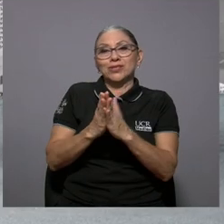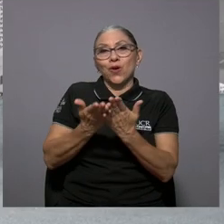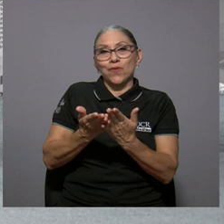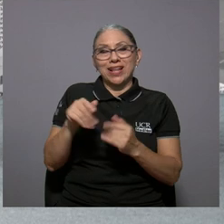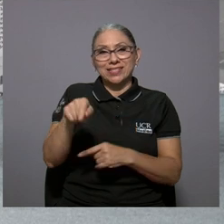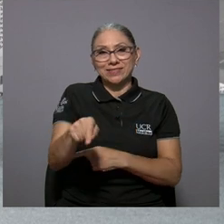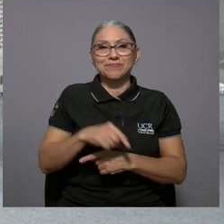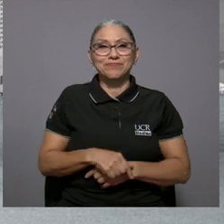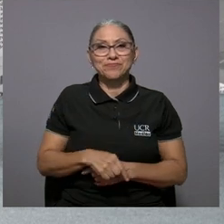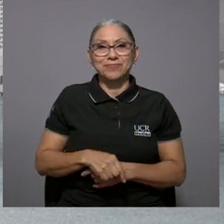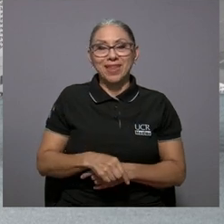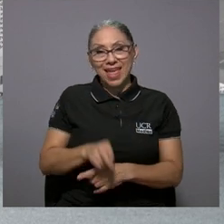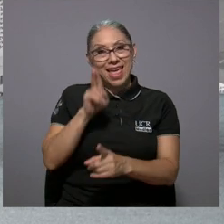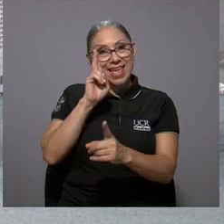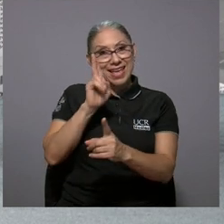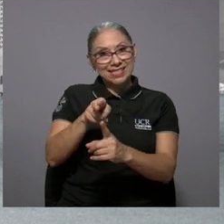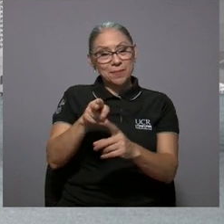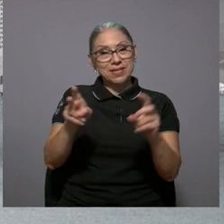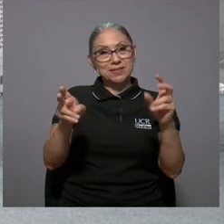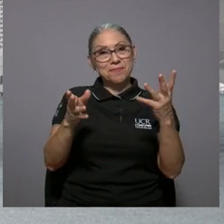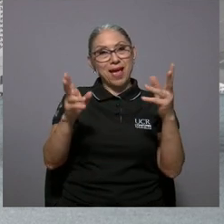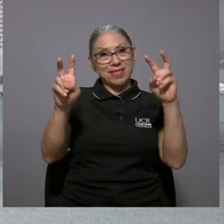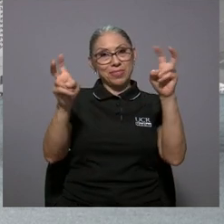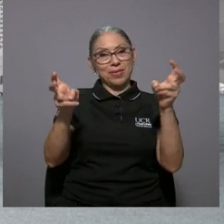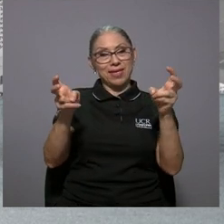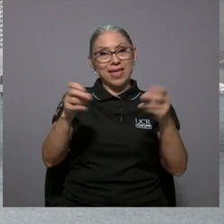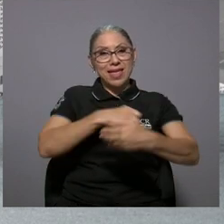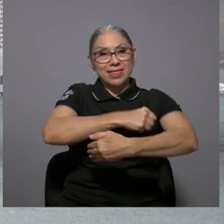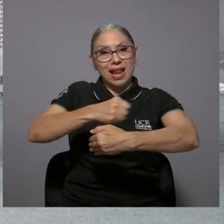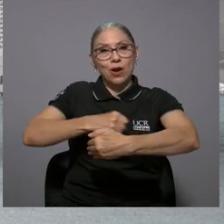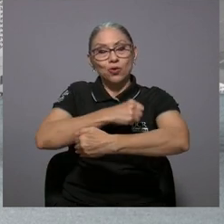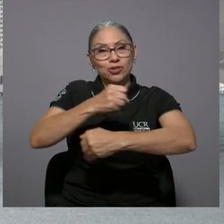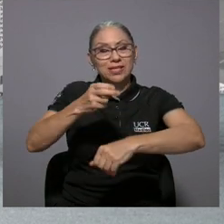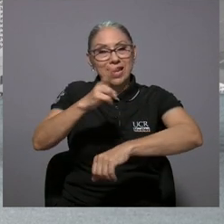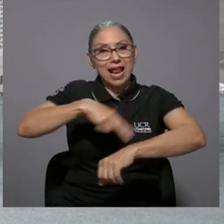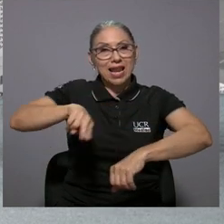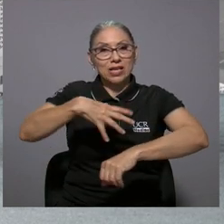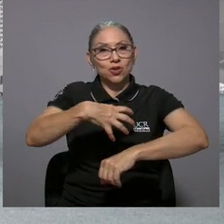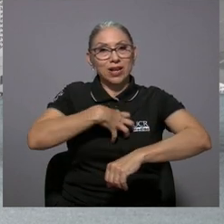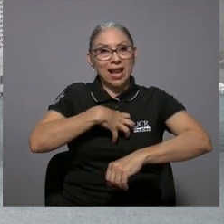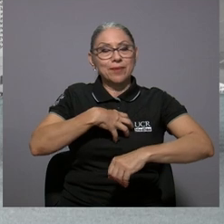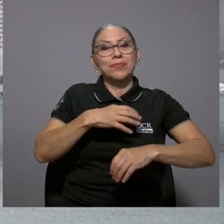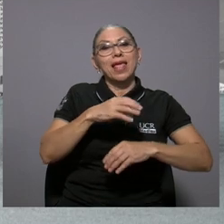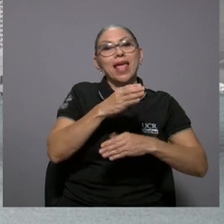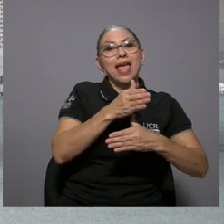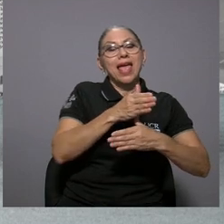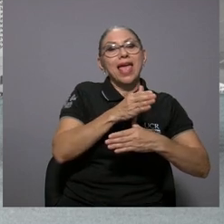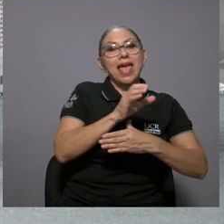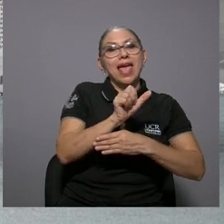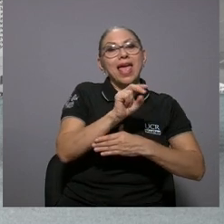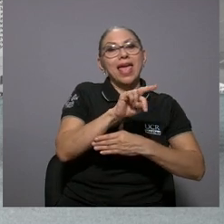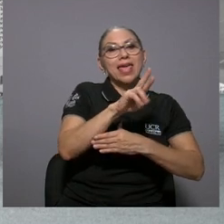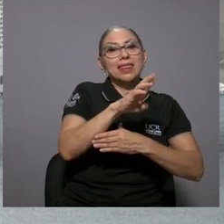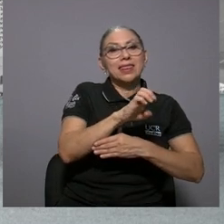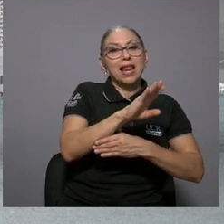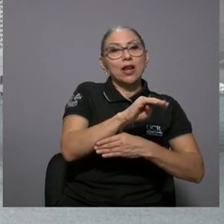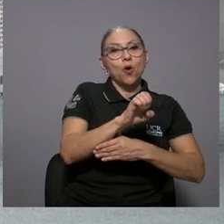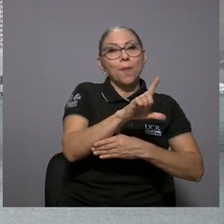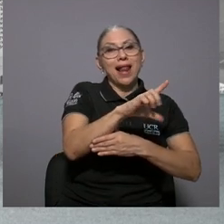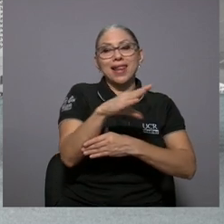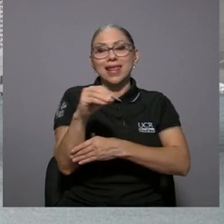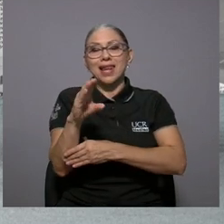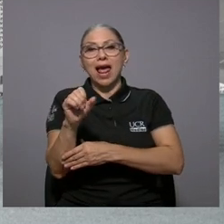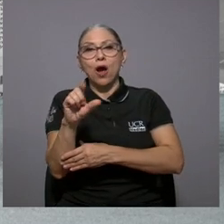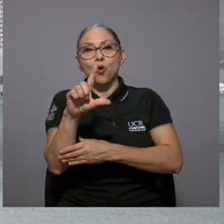varias otras obras en esa misma línea de la cocina nacional está entre el